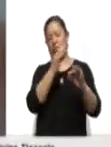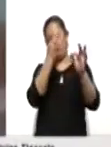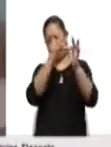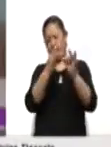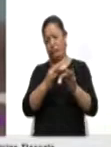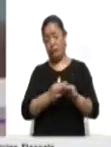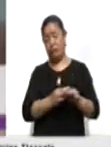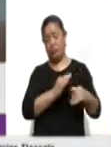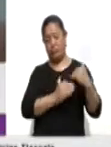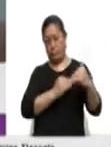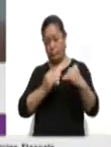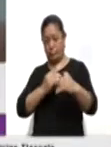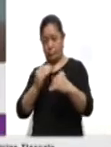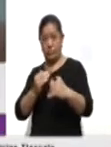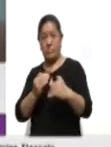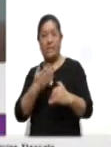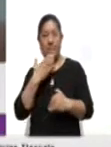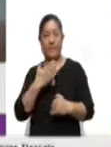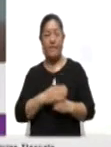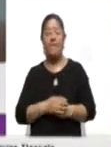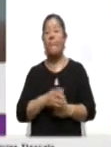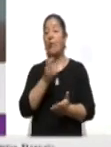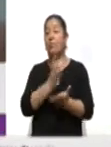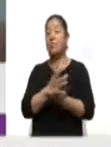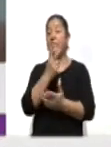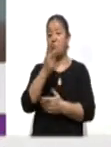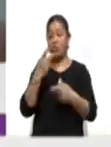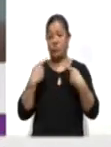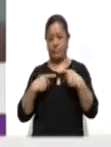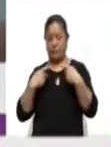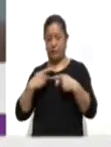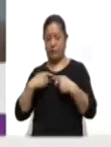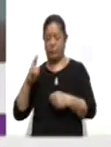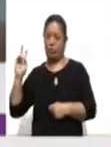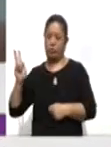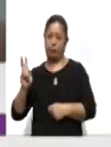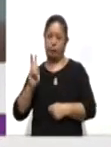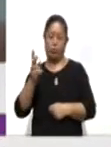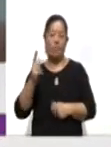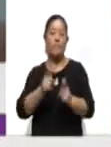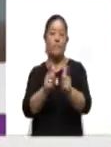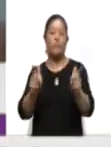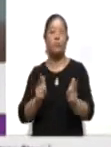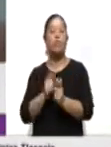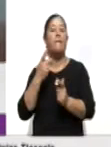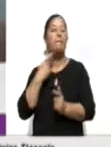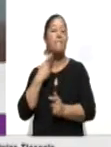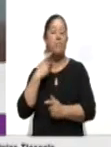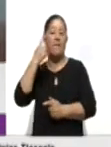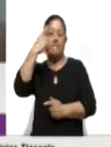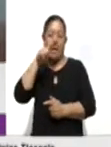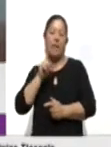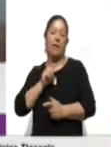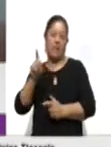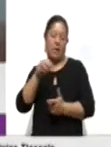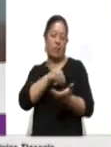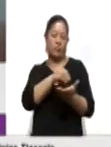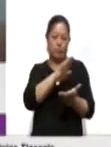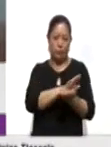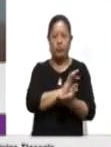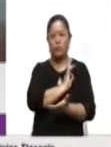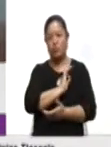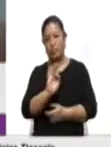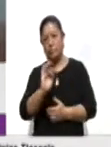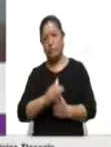Solo se está permitiendo la entrada de dos personas por partido político para que puedan venir a hacer los registros de sus candidaturas